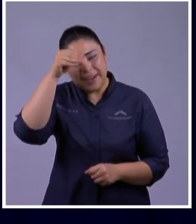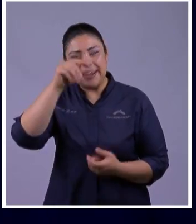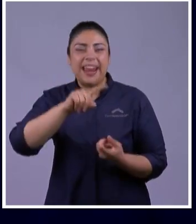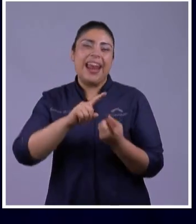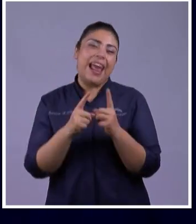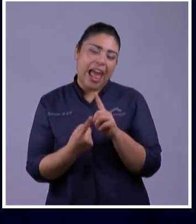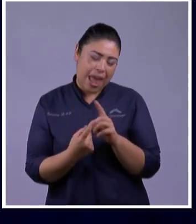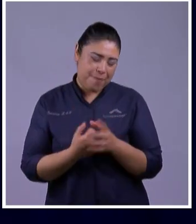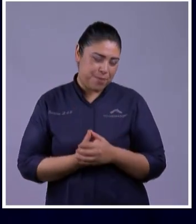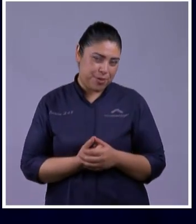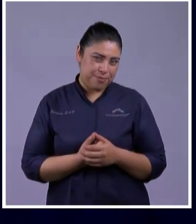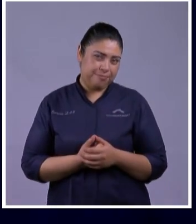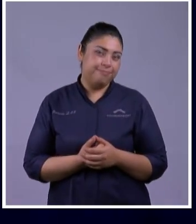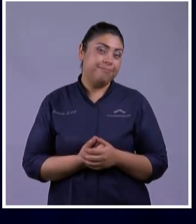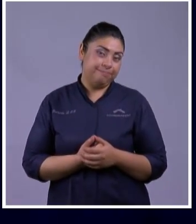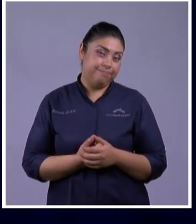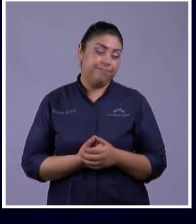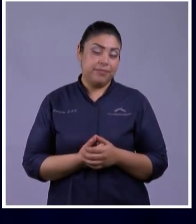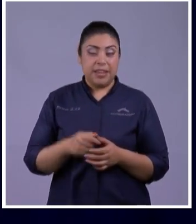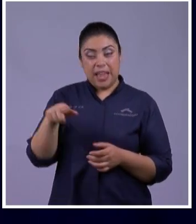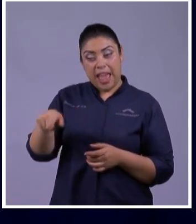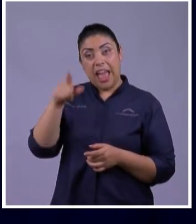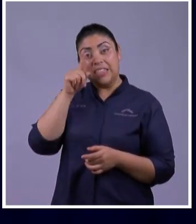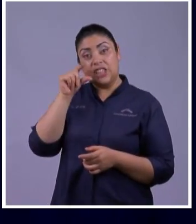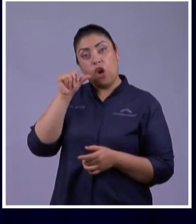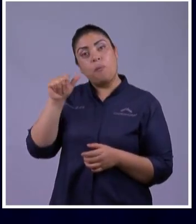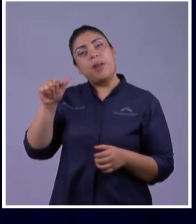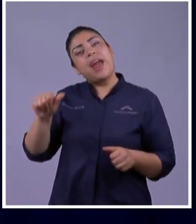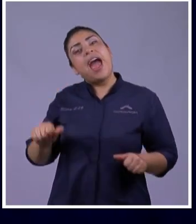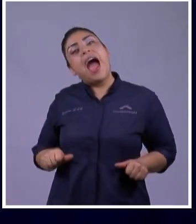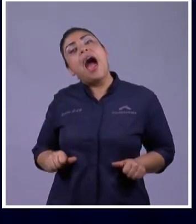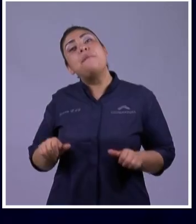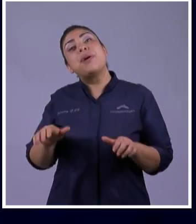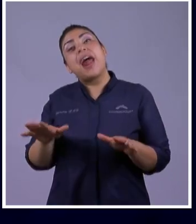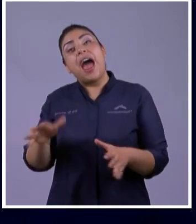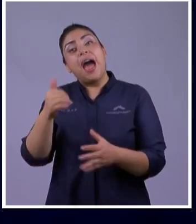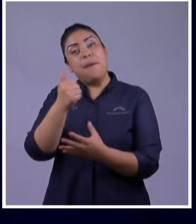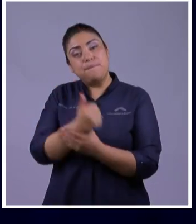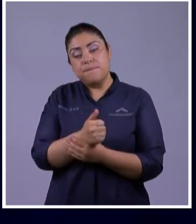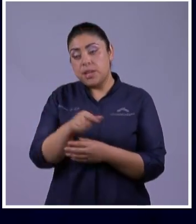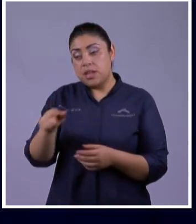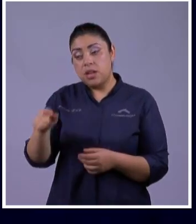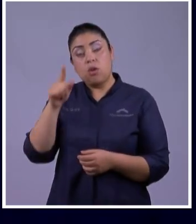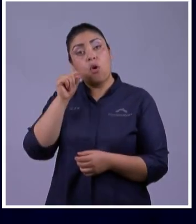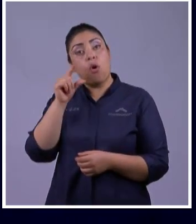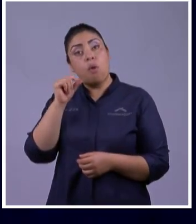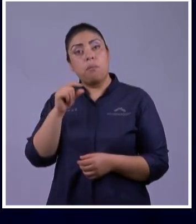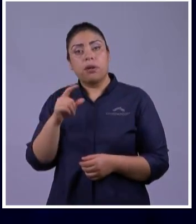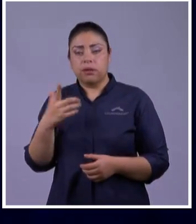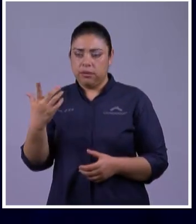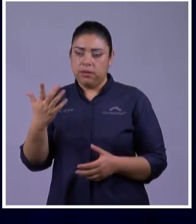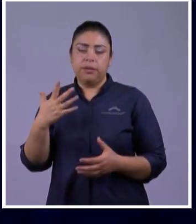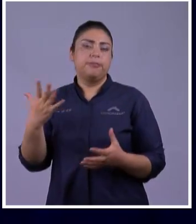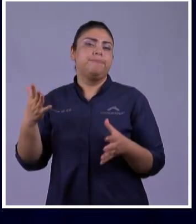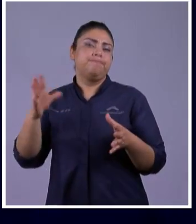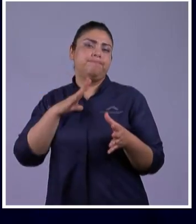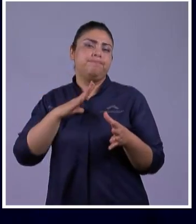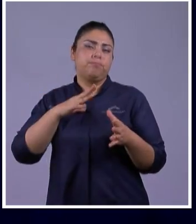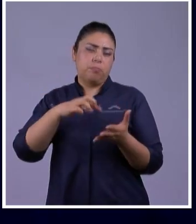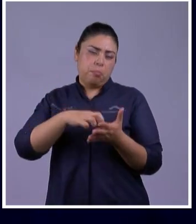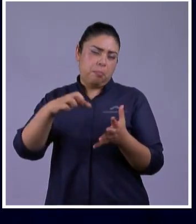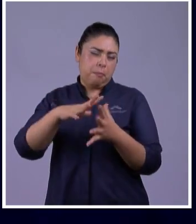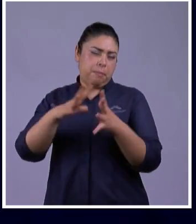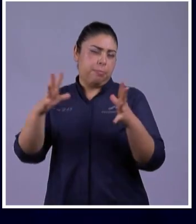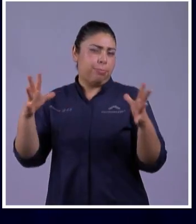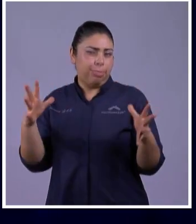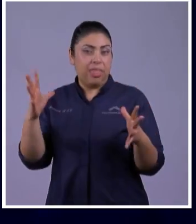No es fácil Dios iba a engrandecer Su nombre No es fácil Dios lo iba